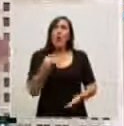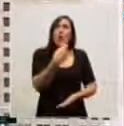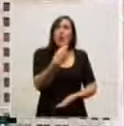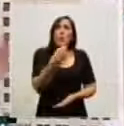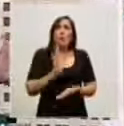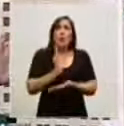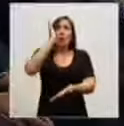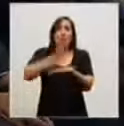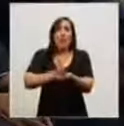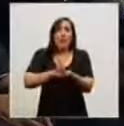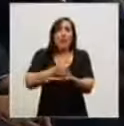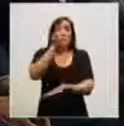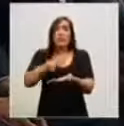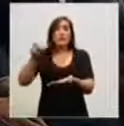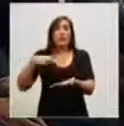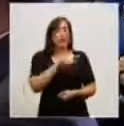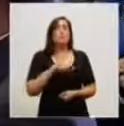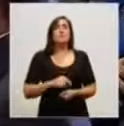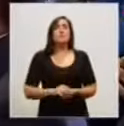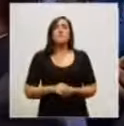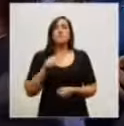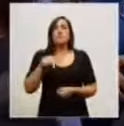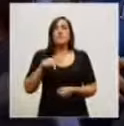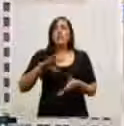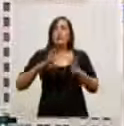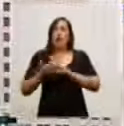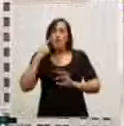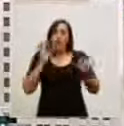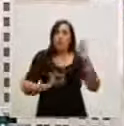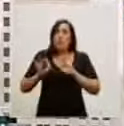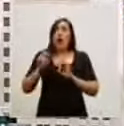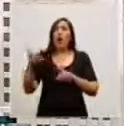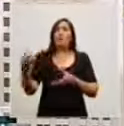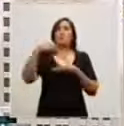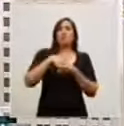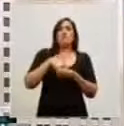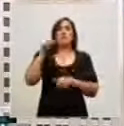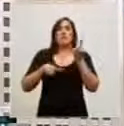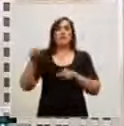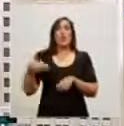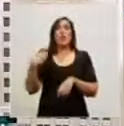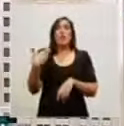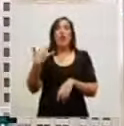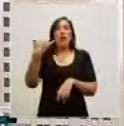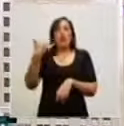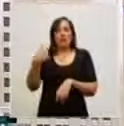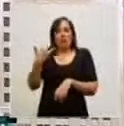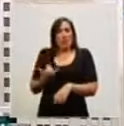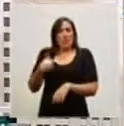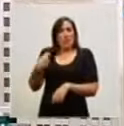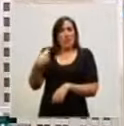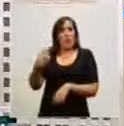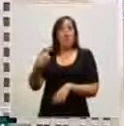afuera. Esta inclusión previsional no solamente redujo la pobreza, la indigencia entre los adultos